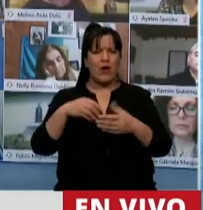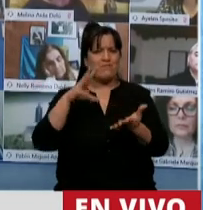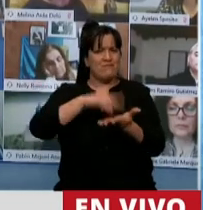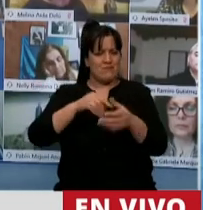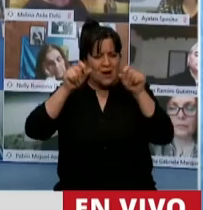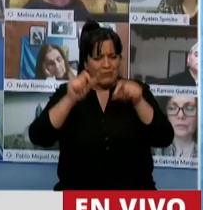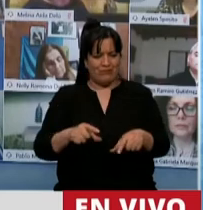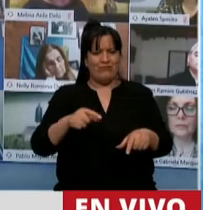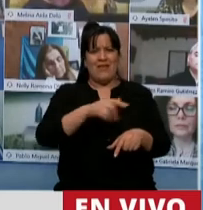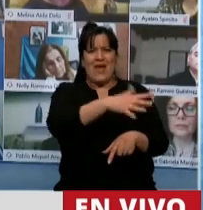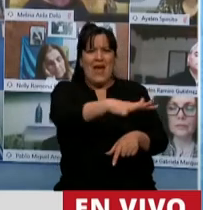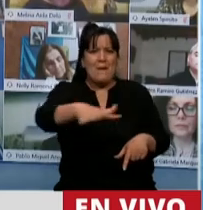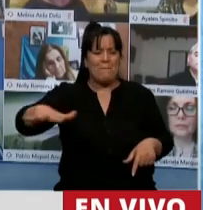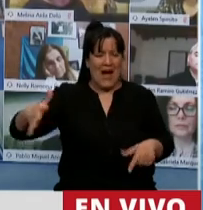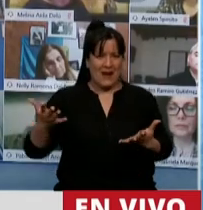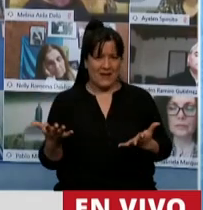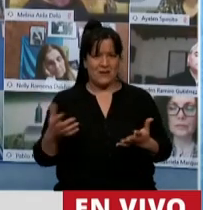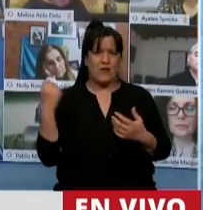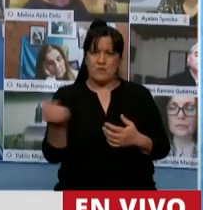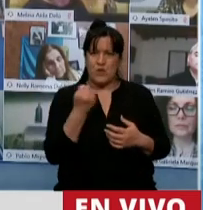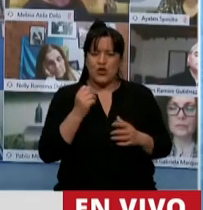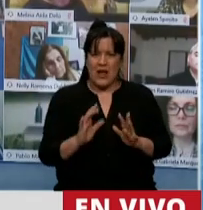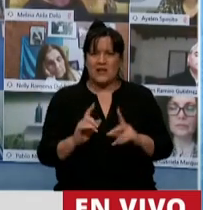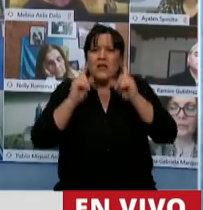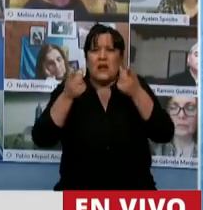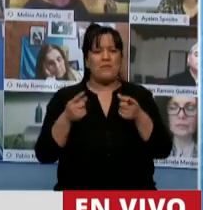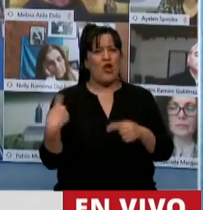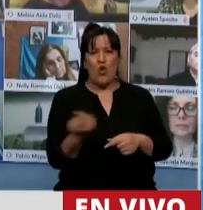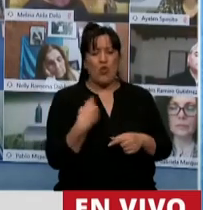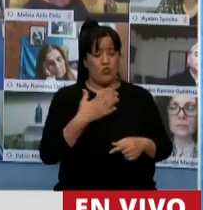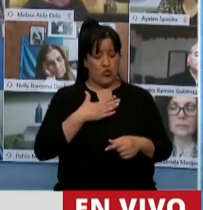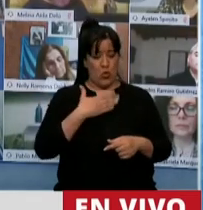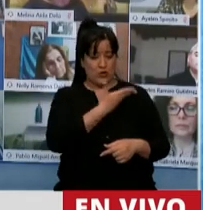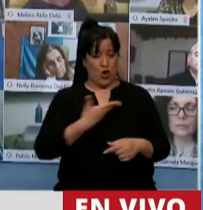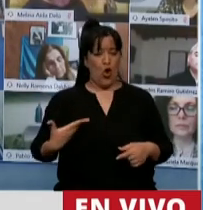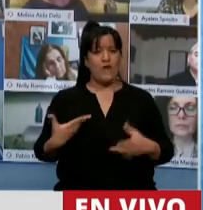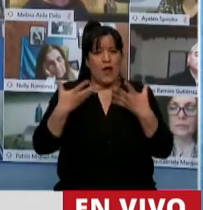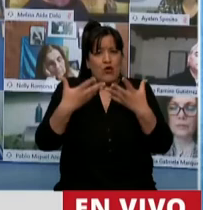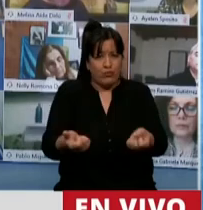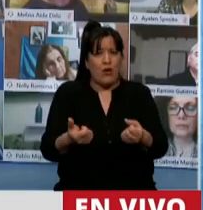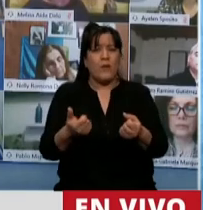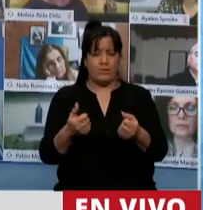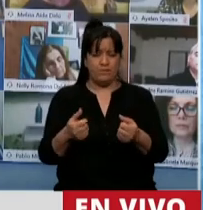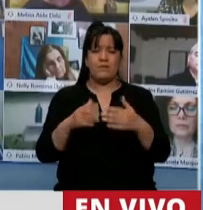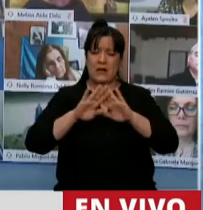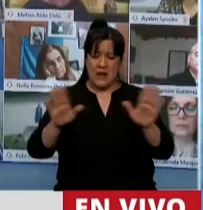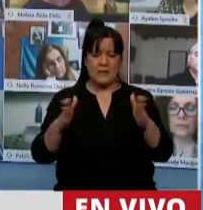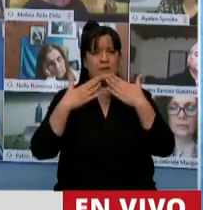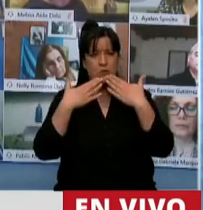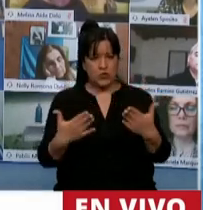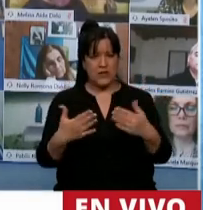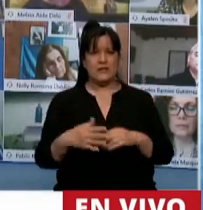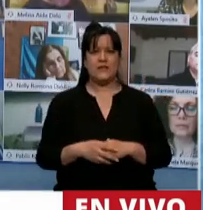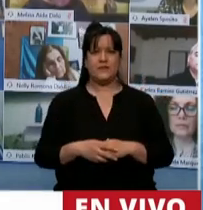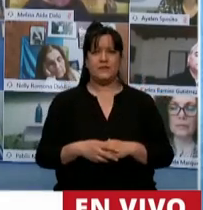nuestros espacios marítimos y que demuestran la vocación permanente de nuestro gobierno por poder potenciarla. Muchísimas gracias, señor presidente.